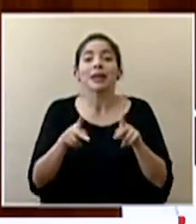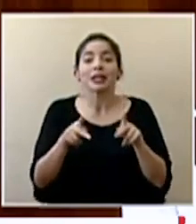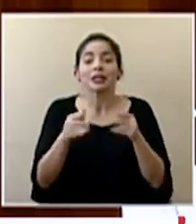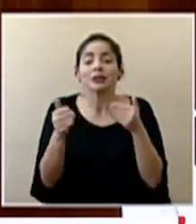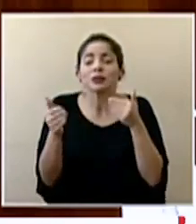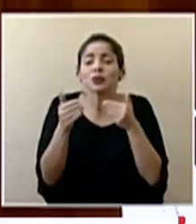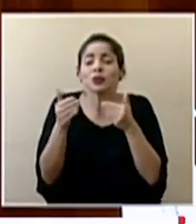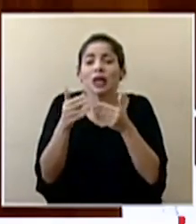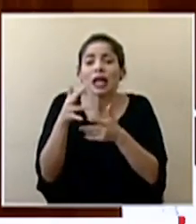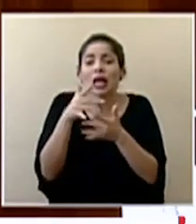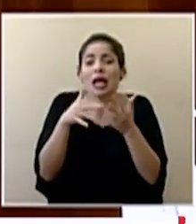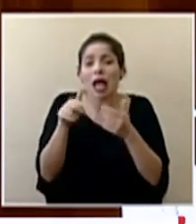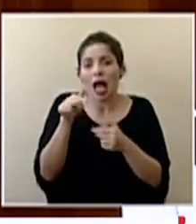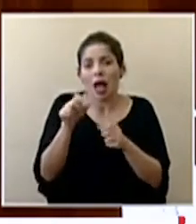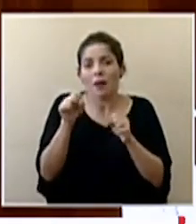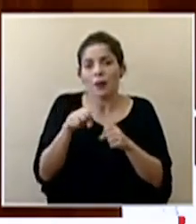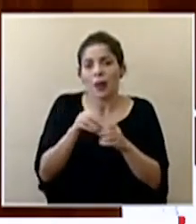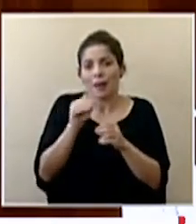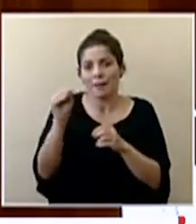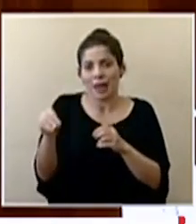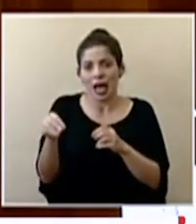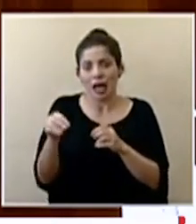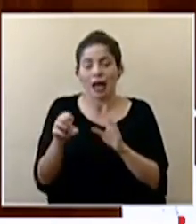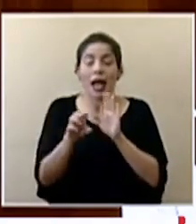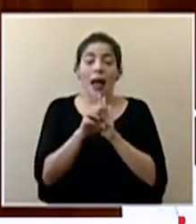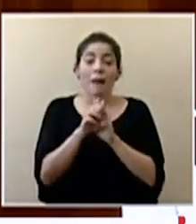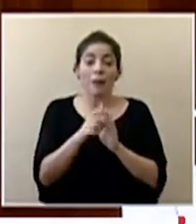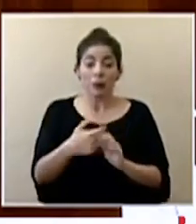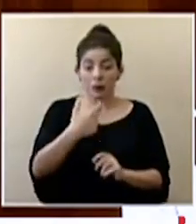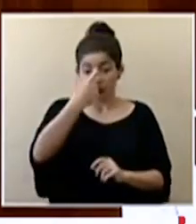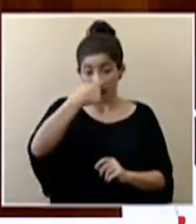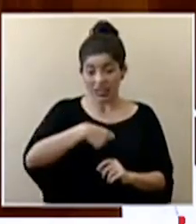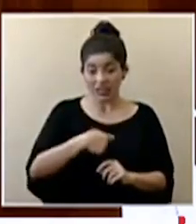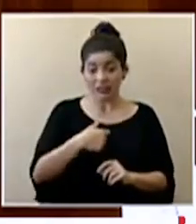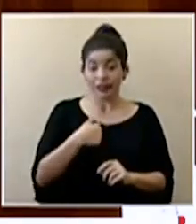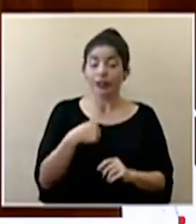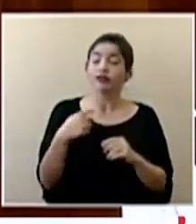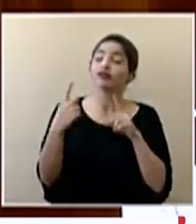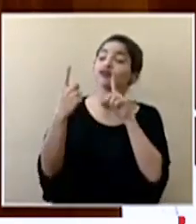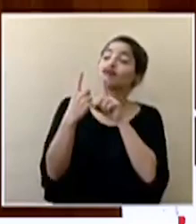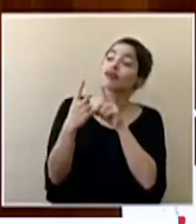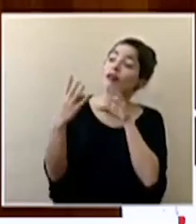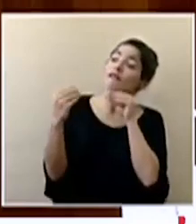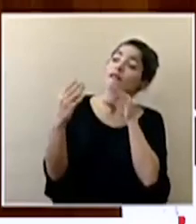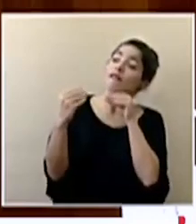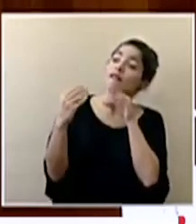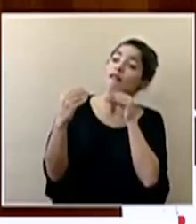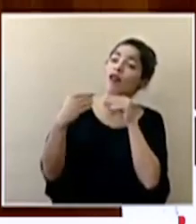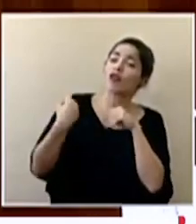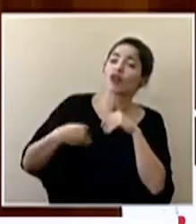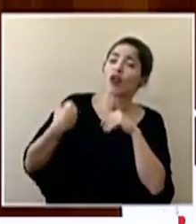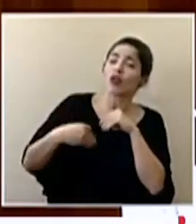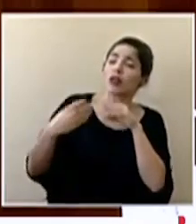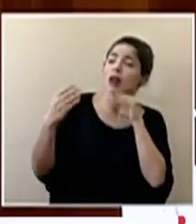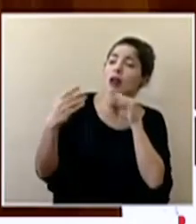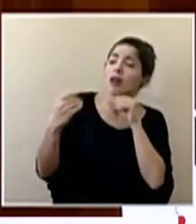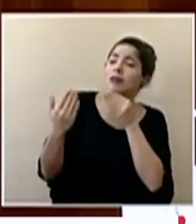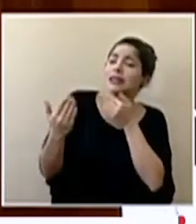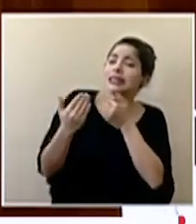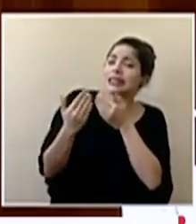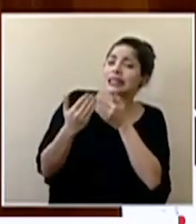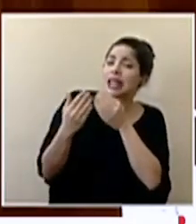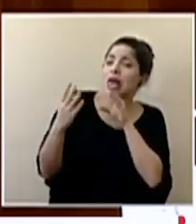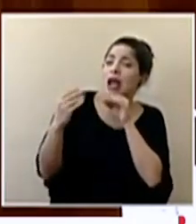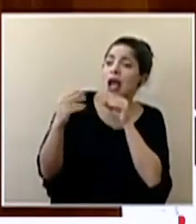cercanamente las personas que están en esa conversación en esa exposición diaria de forma más íntima de forma más